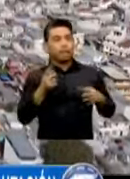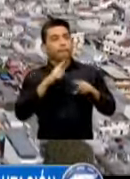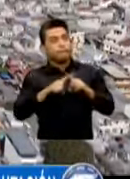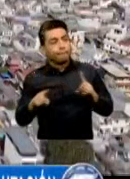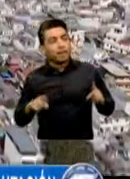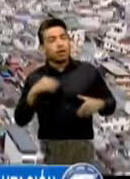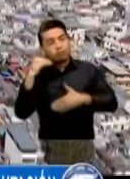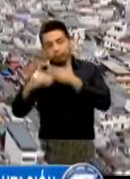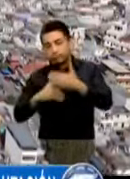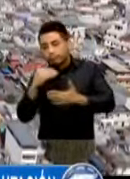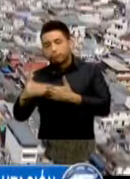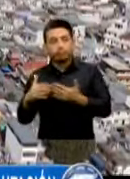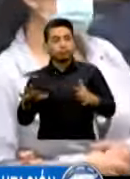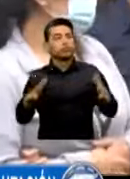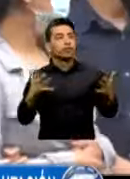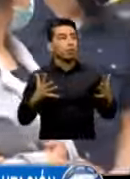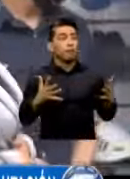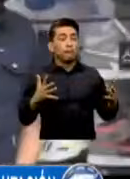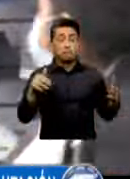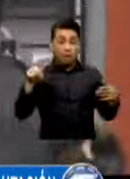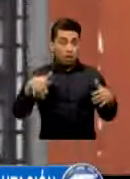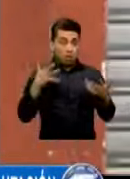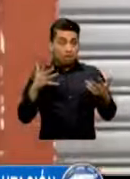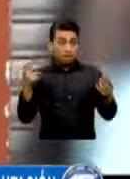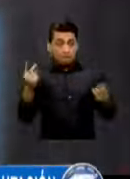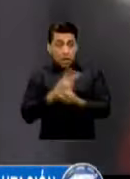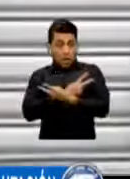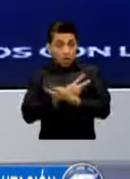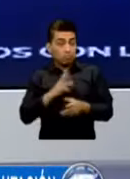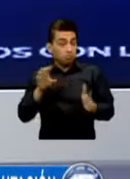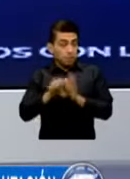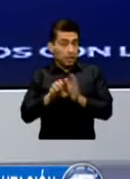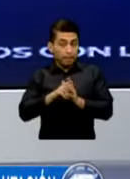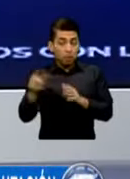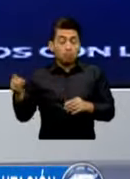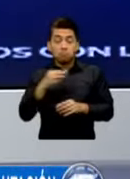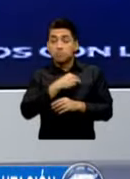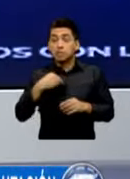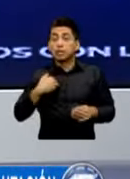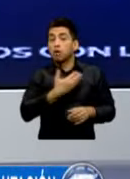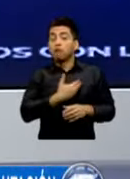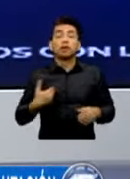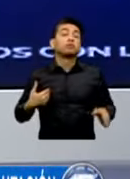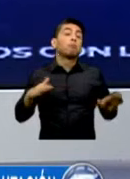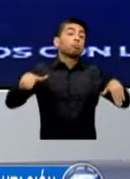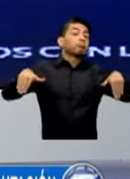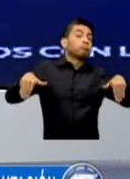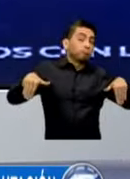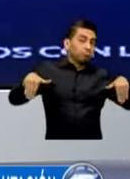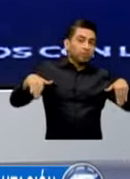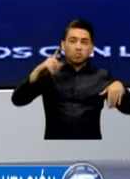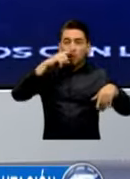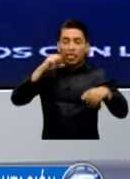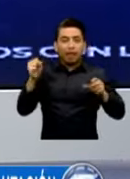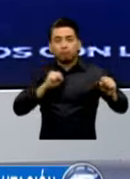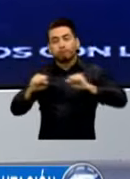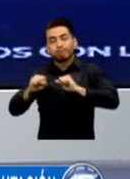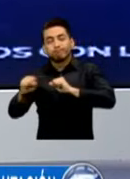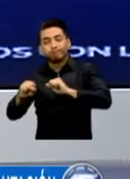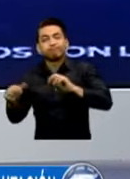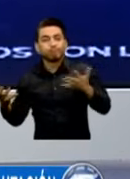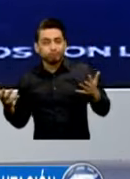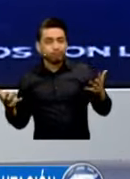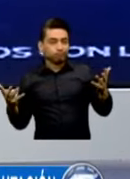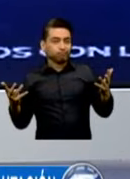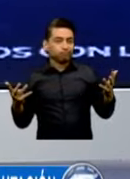Muy Mucho Más Dramáticas Si El Accionar Del Ministerio De Gobernación Y Todas Sus Direcciones No Fuera No Estuviera